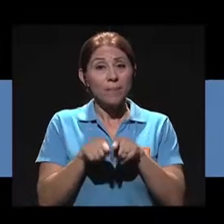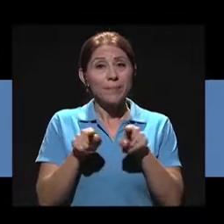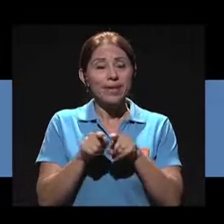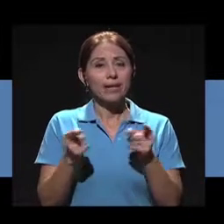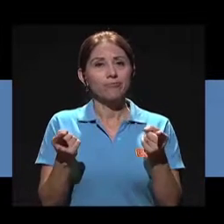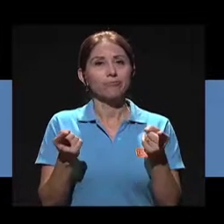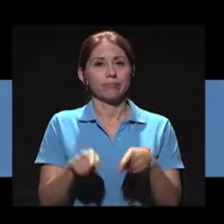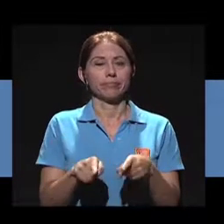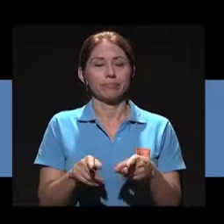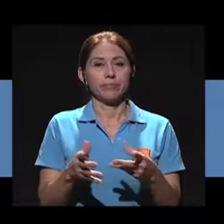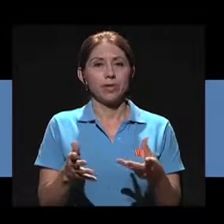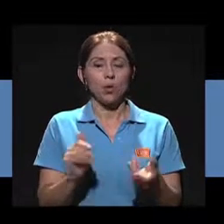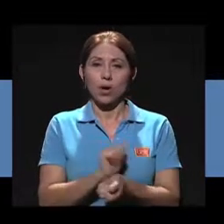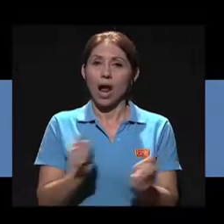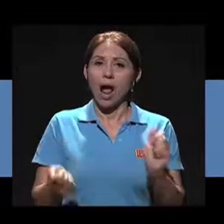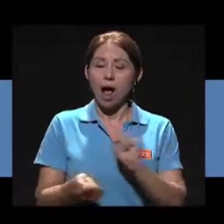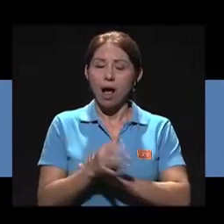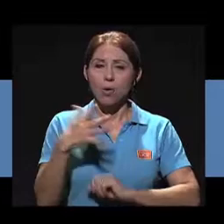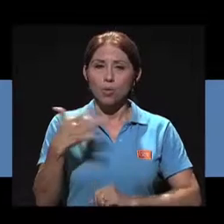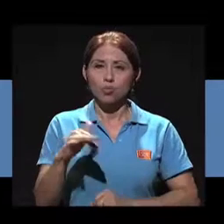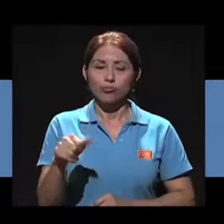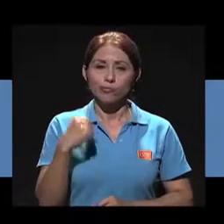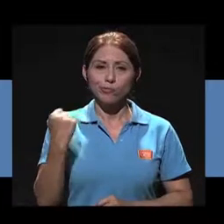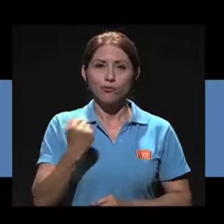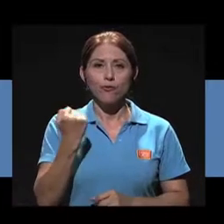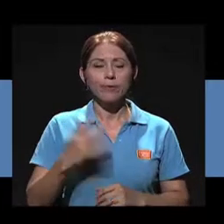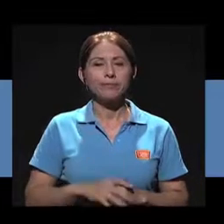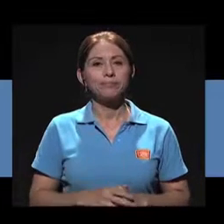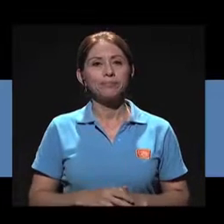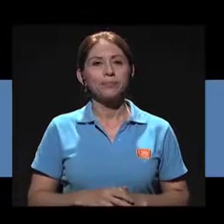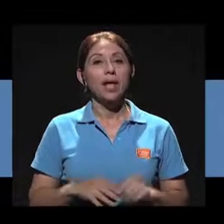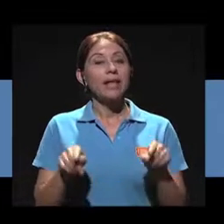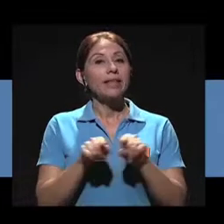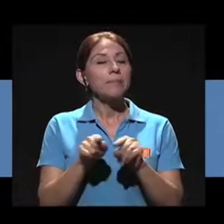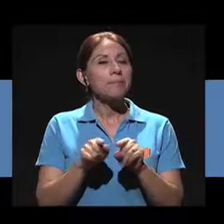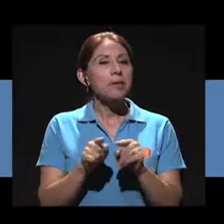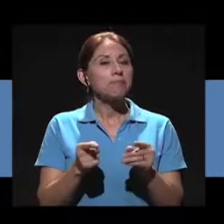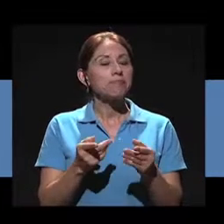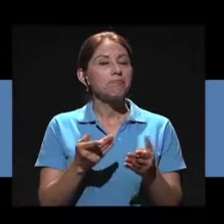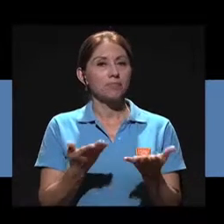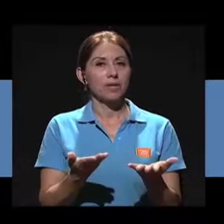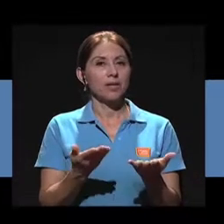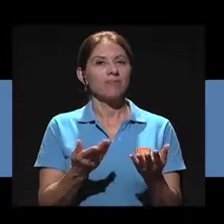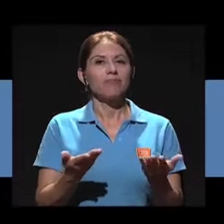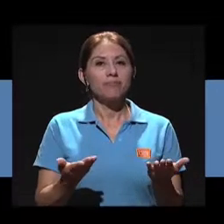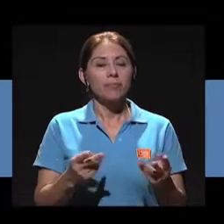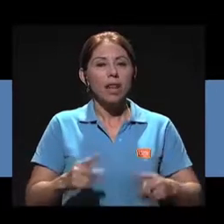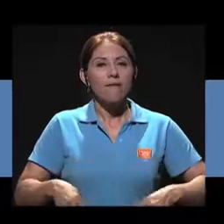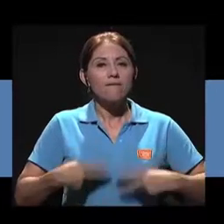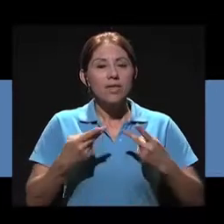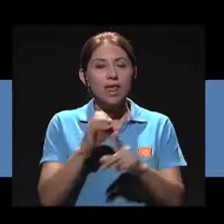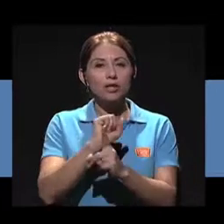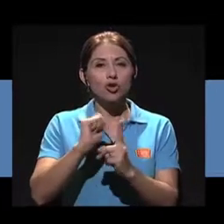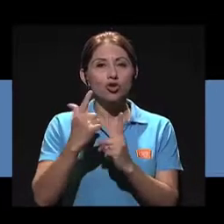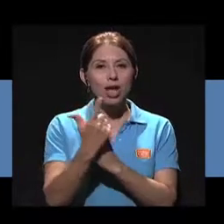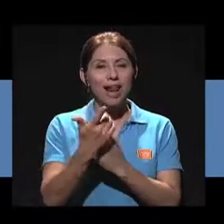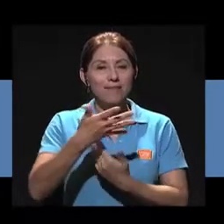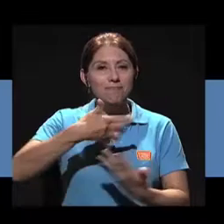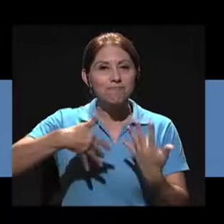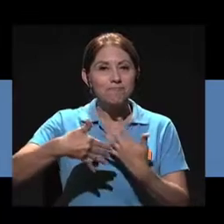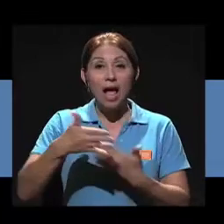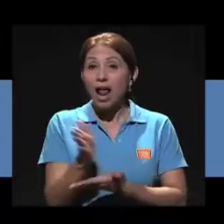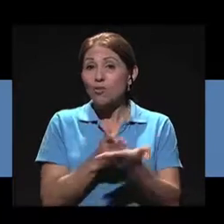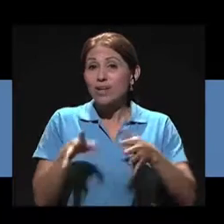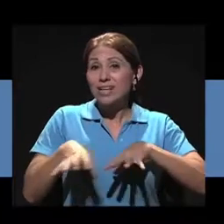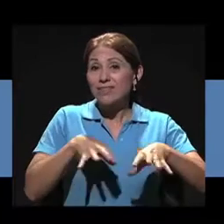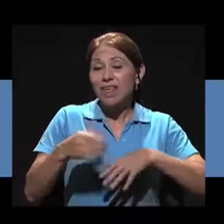eso genera también un cambio muy fuerte. Lo otro es la vida social, porque hay actividades a las que